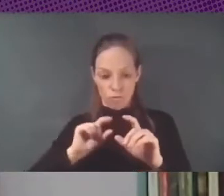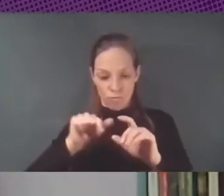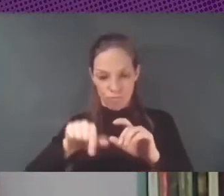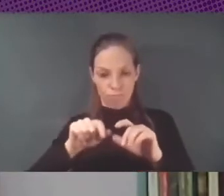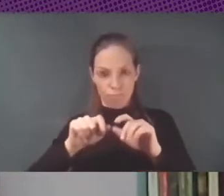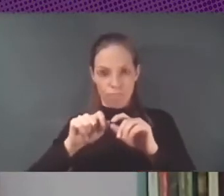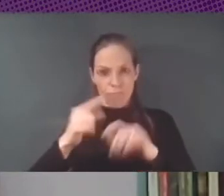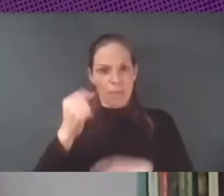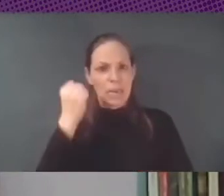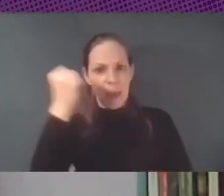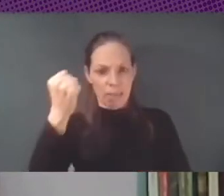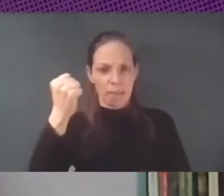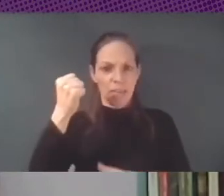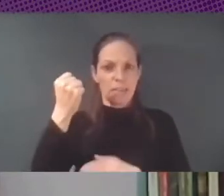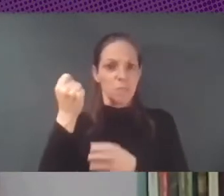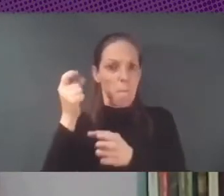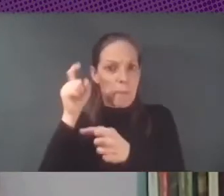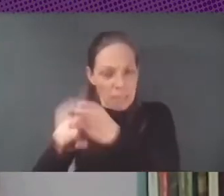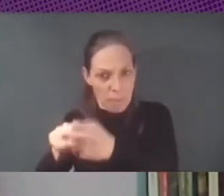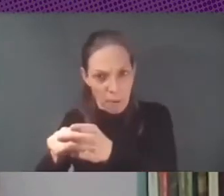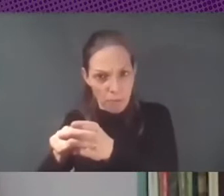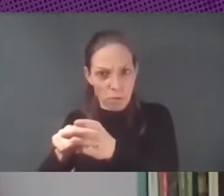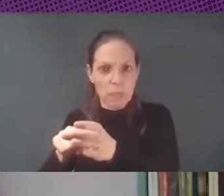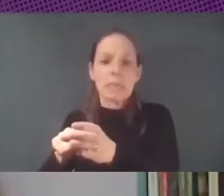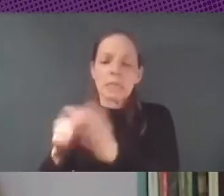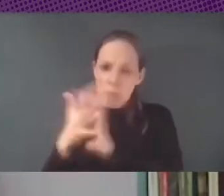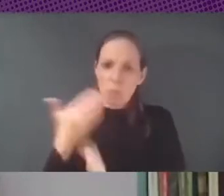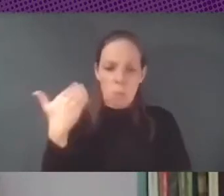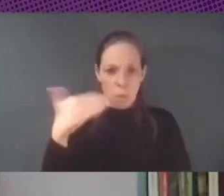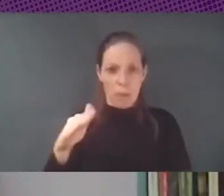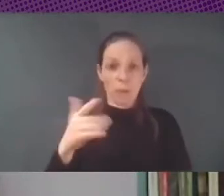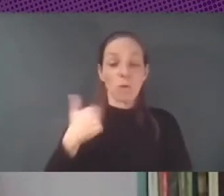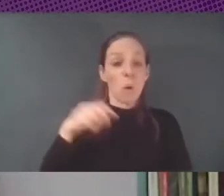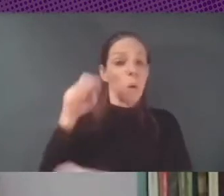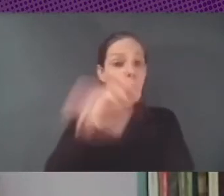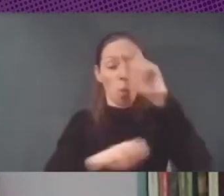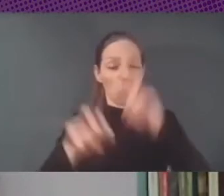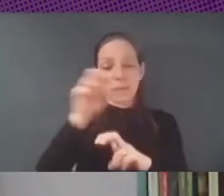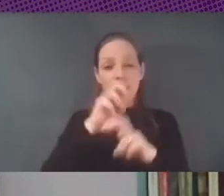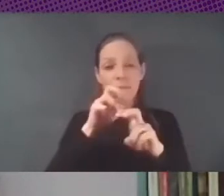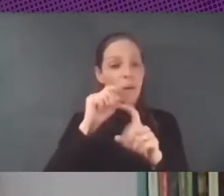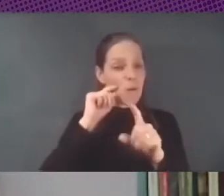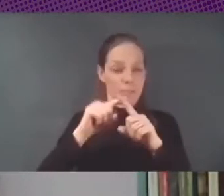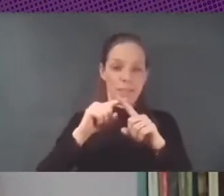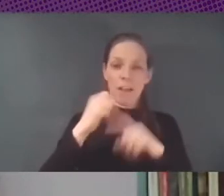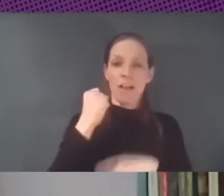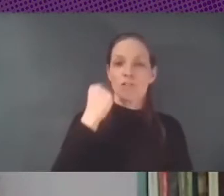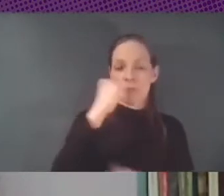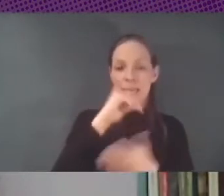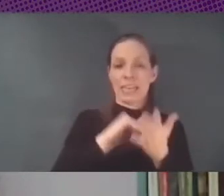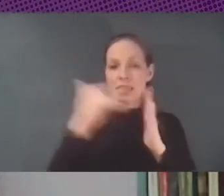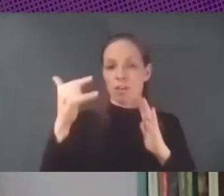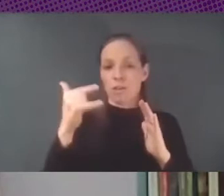capitalismo contemporáneo entonces esta búsqueda o esta construcción de la soberanía tecnológica